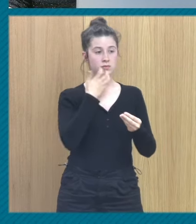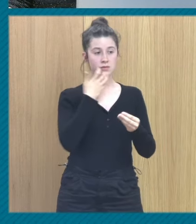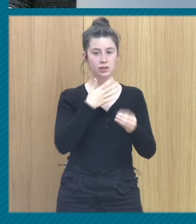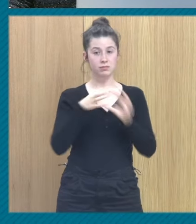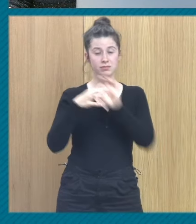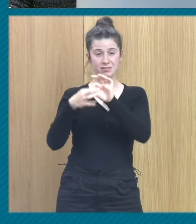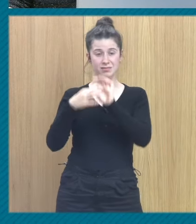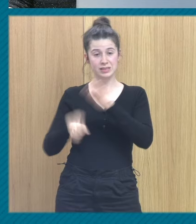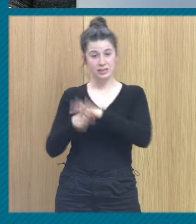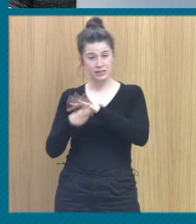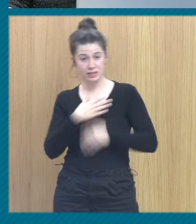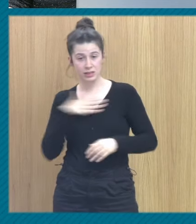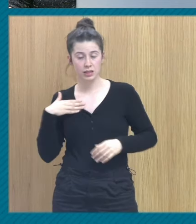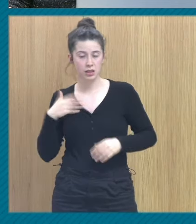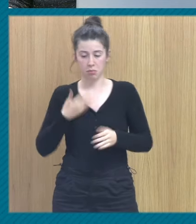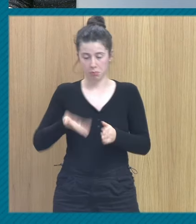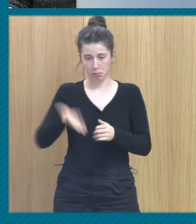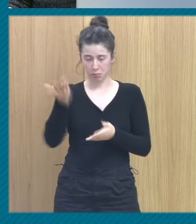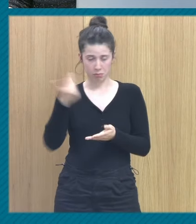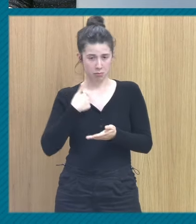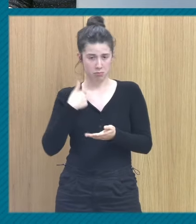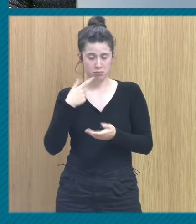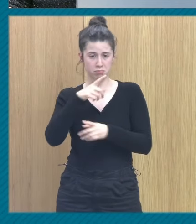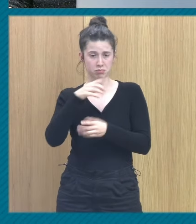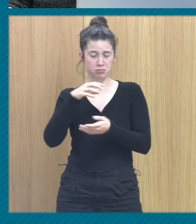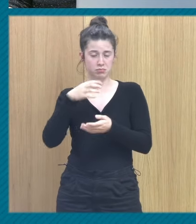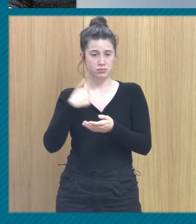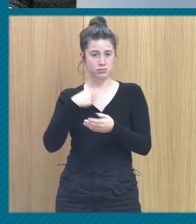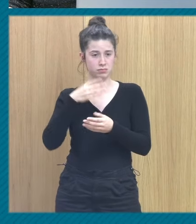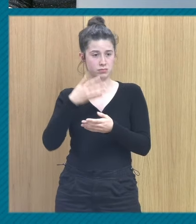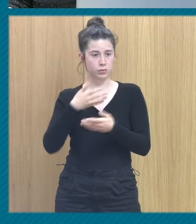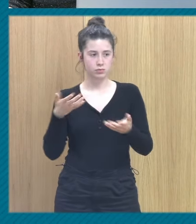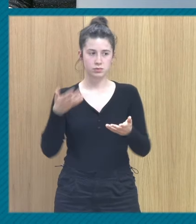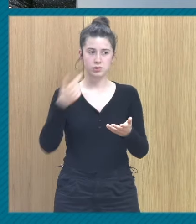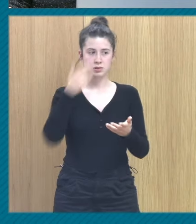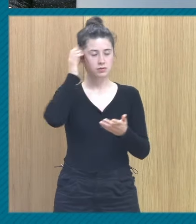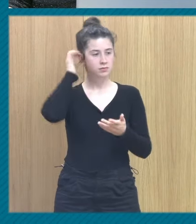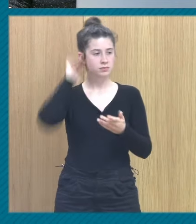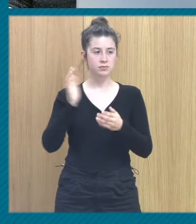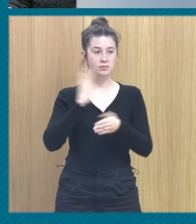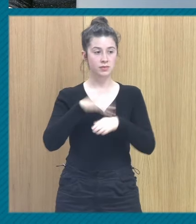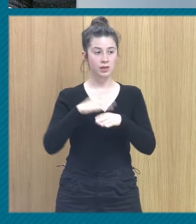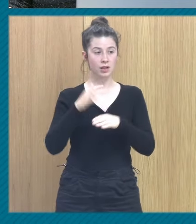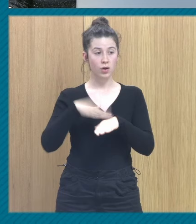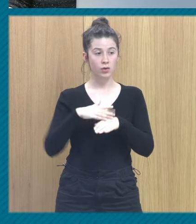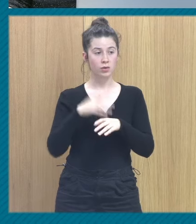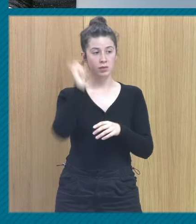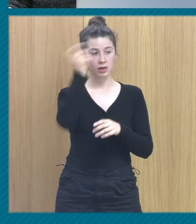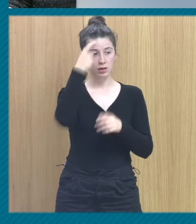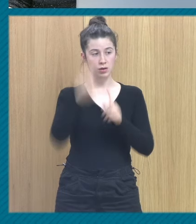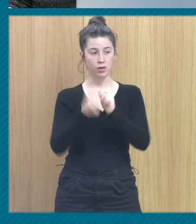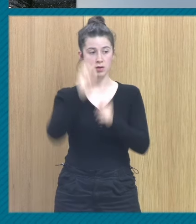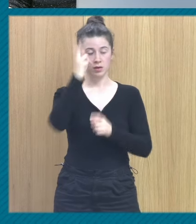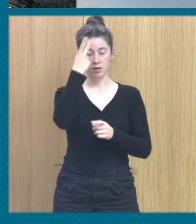a cuestionar. Es una narrativa desculpabilizadora, esto lo he explicado. El trabajo de la culpa, cambiar el concepto de la culpa. Es